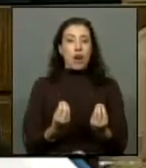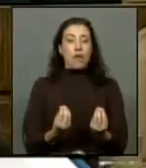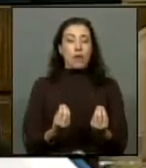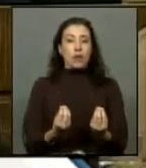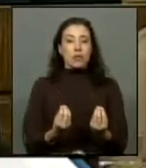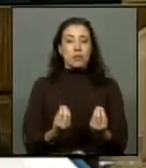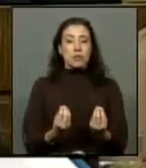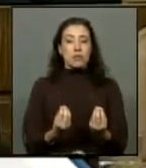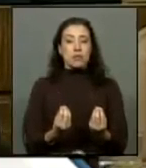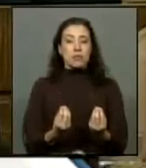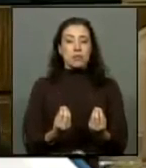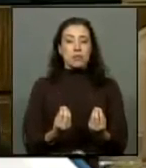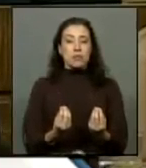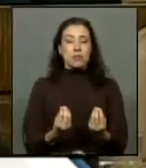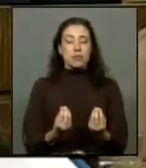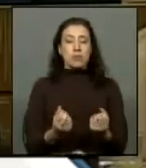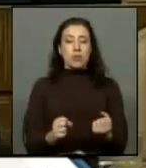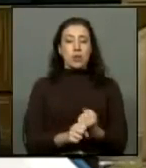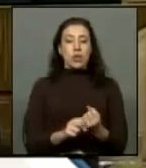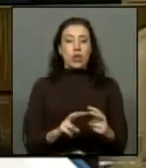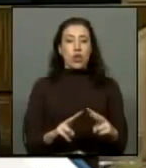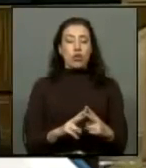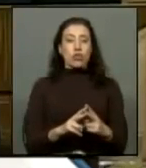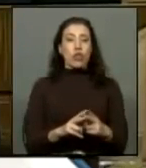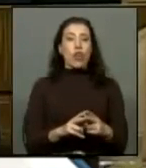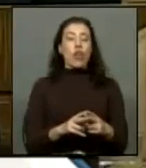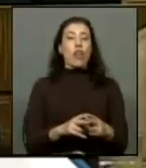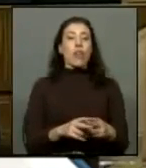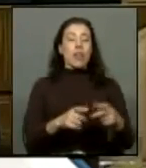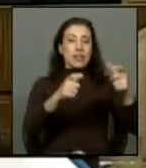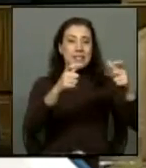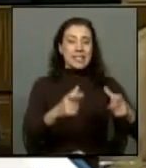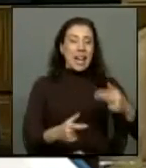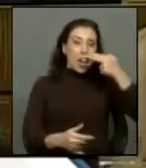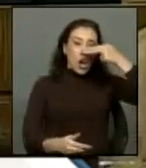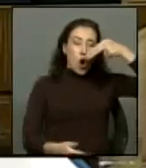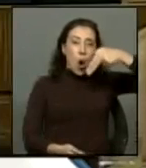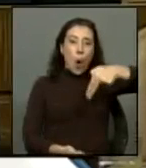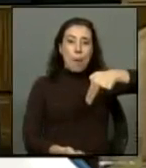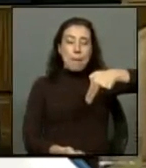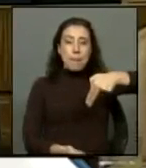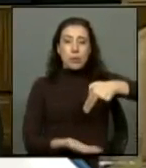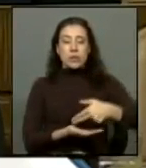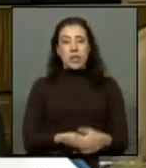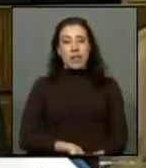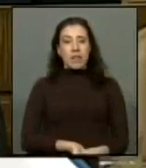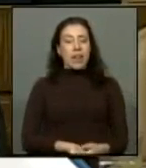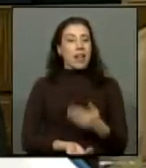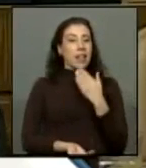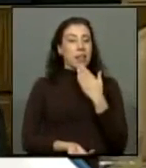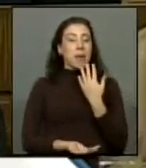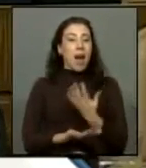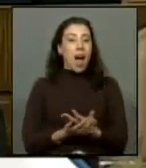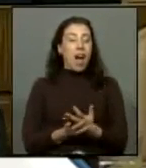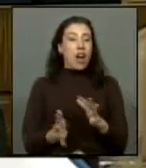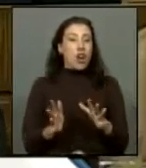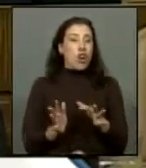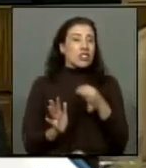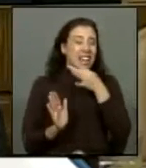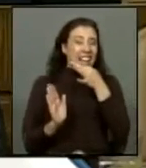construcción e instalación de estanques de combustible, que además contiene afirmaciones